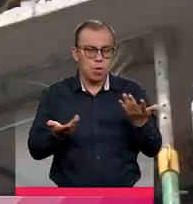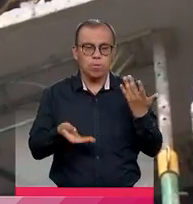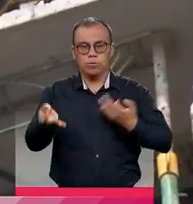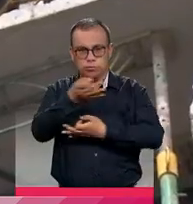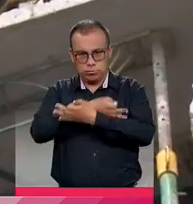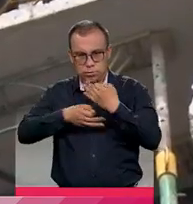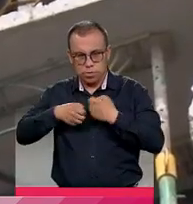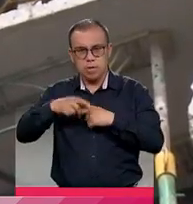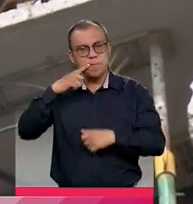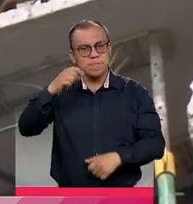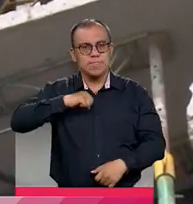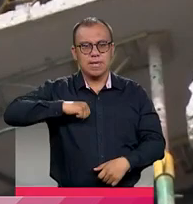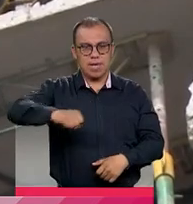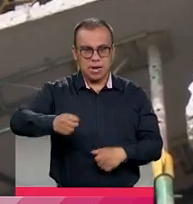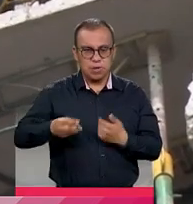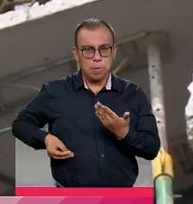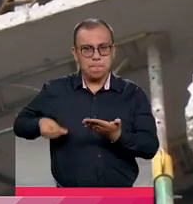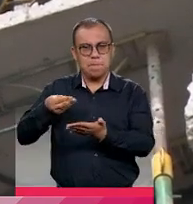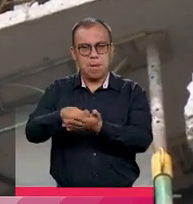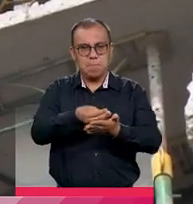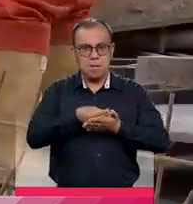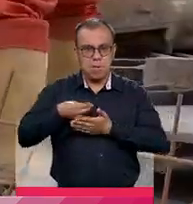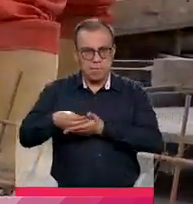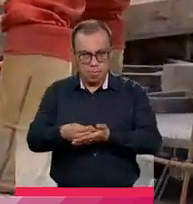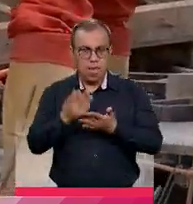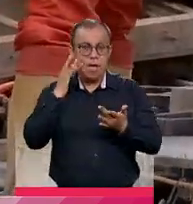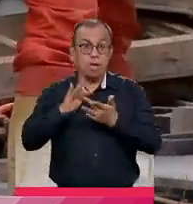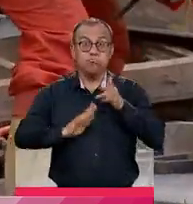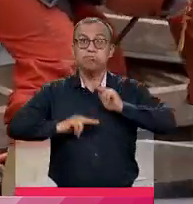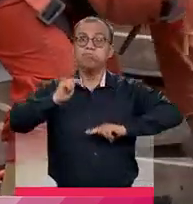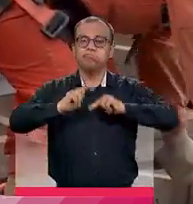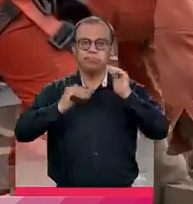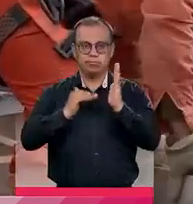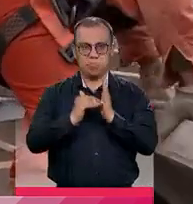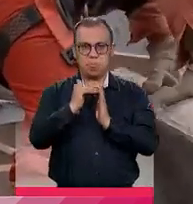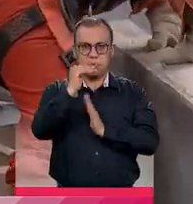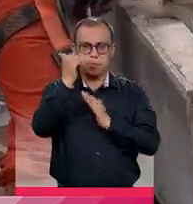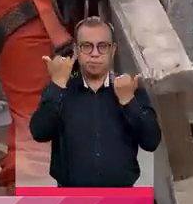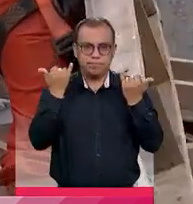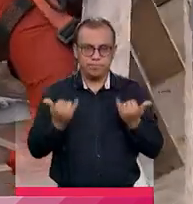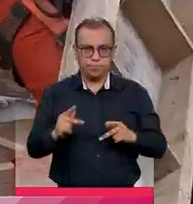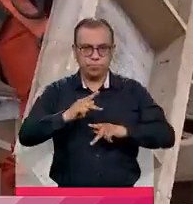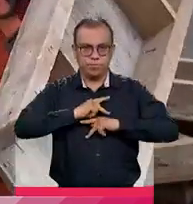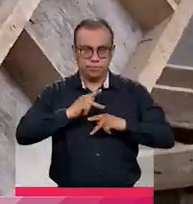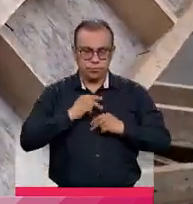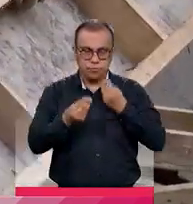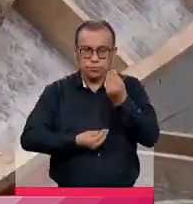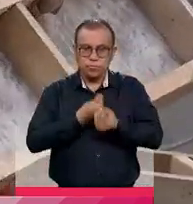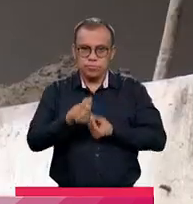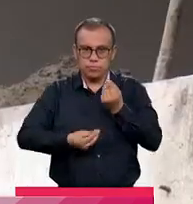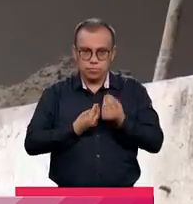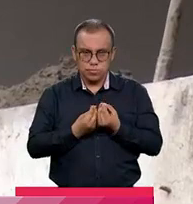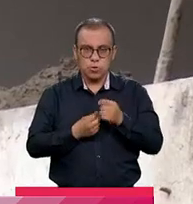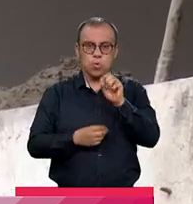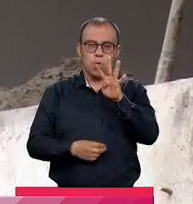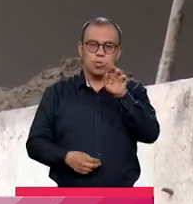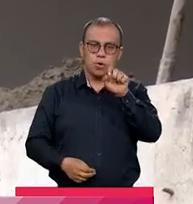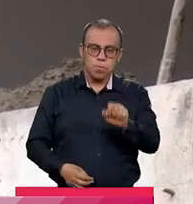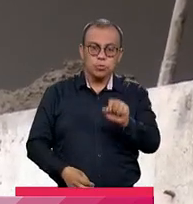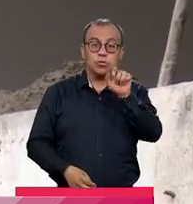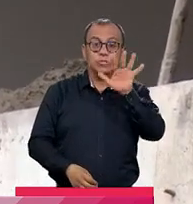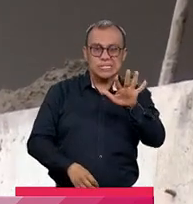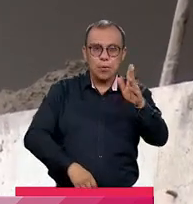con base en los derechos que deberán pagar para construir las edificaciones, propietarios y desarrolladores por 4.5